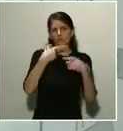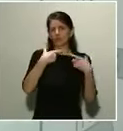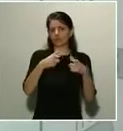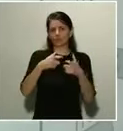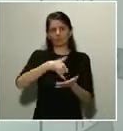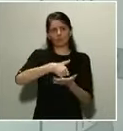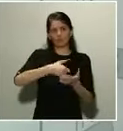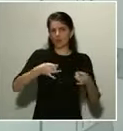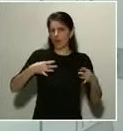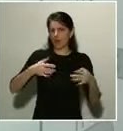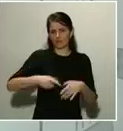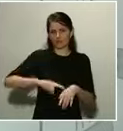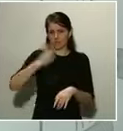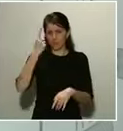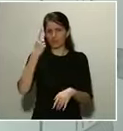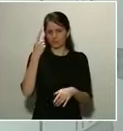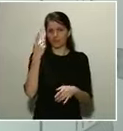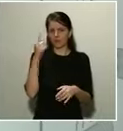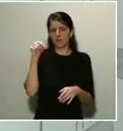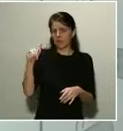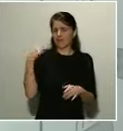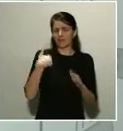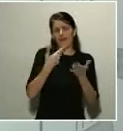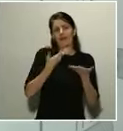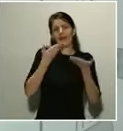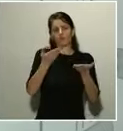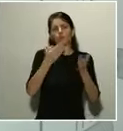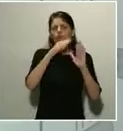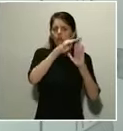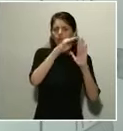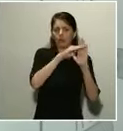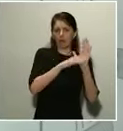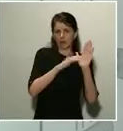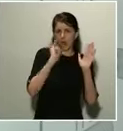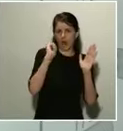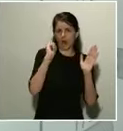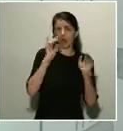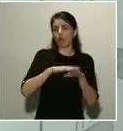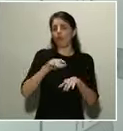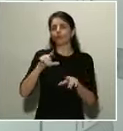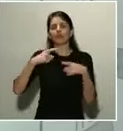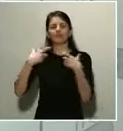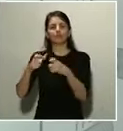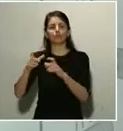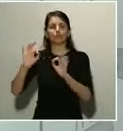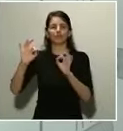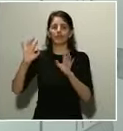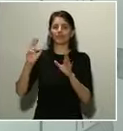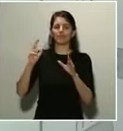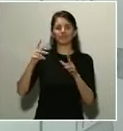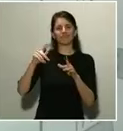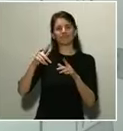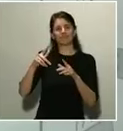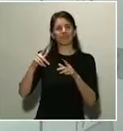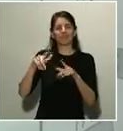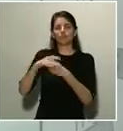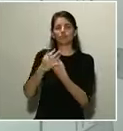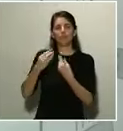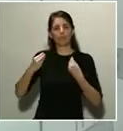afectados en sus condiciones de vida y trabajo por esta situación de pandemia.